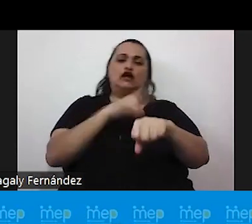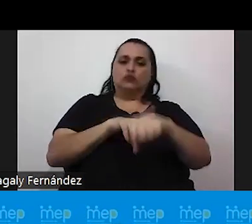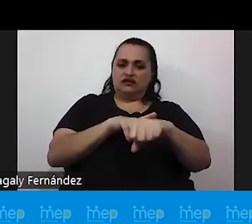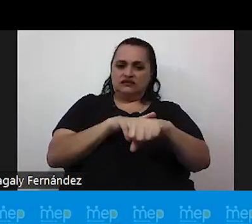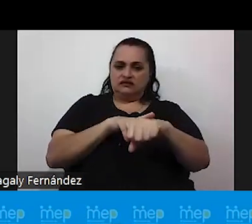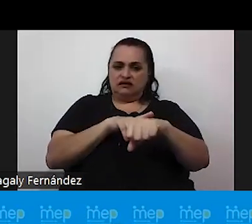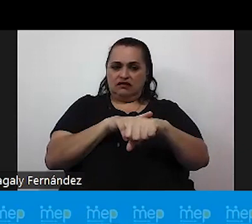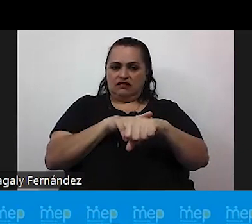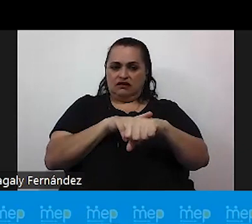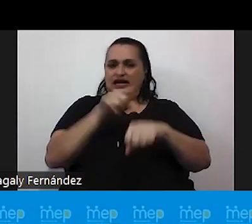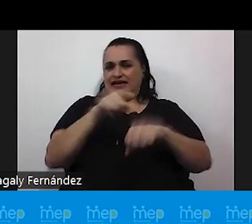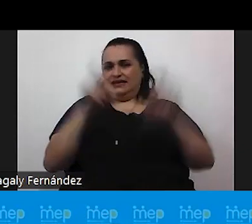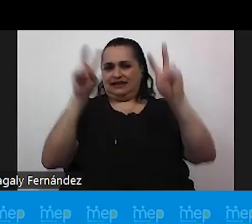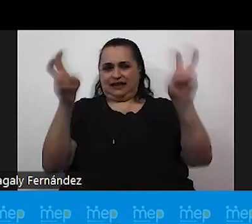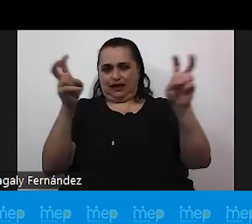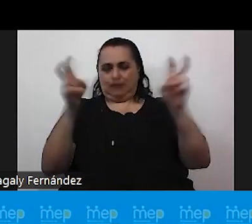este tema